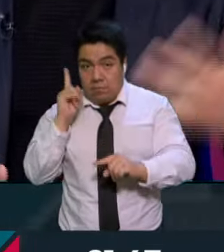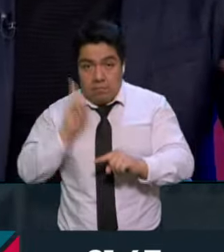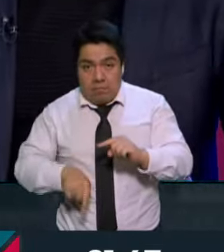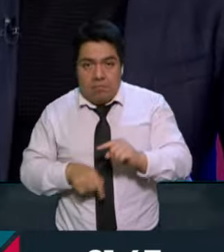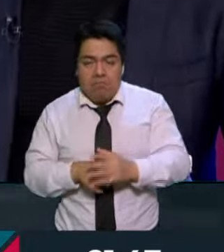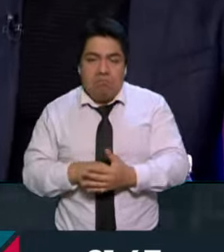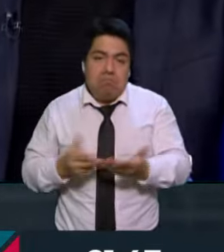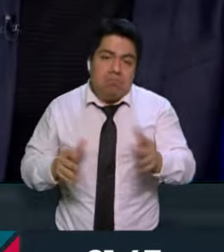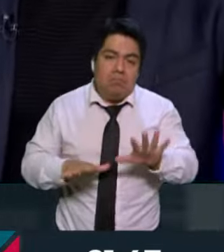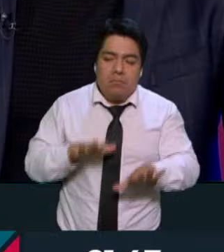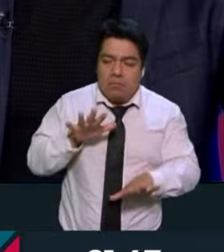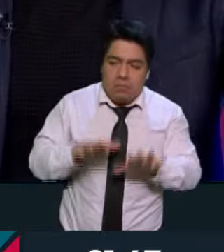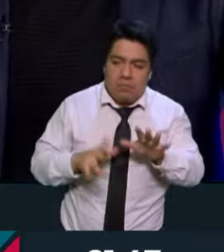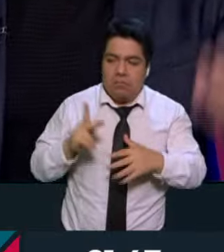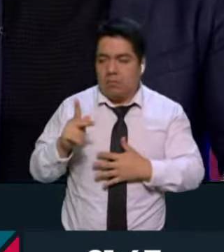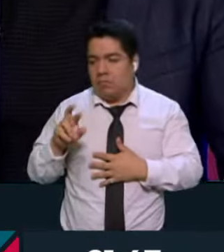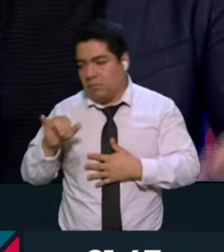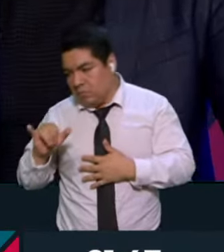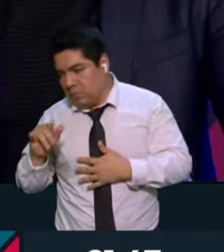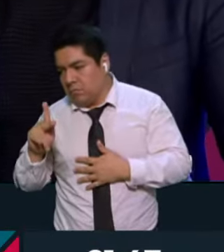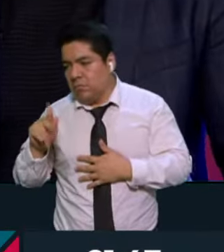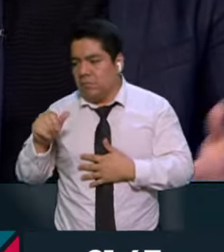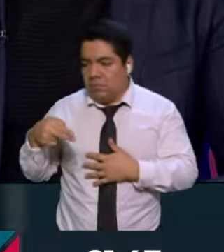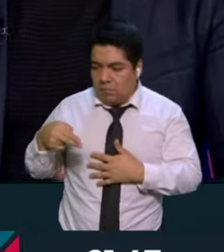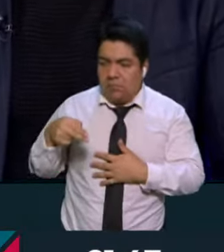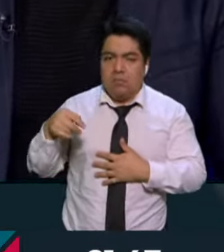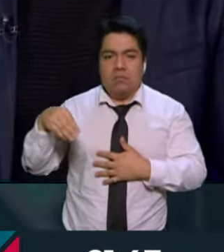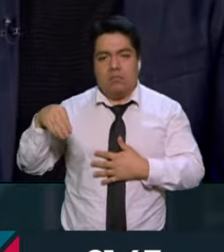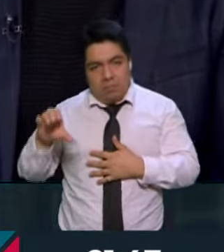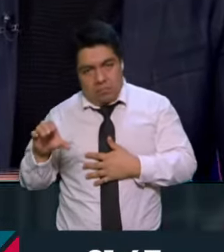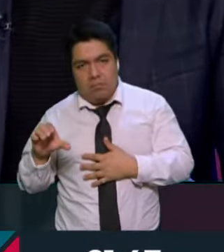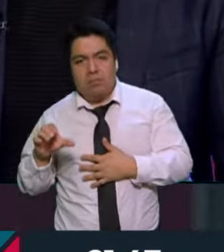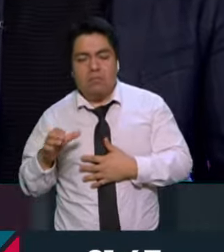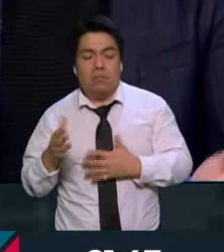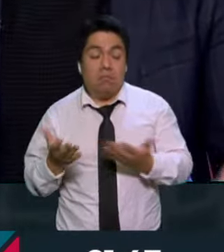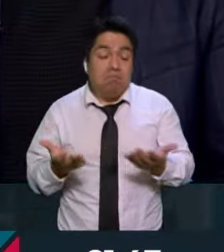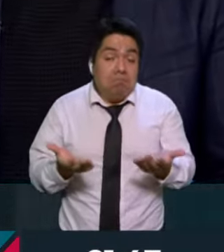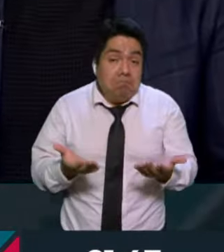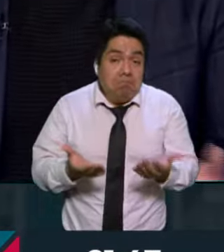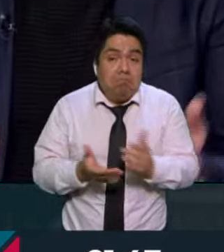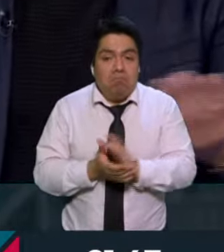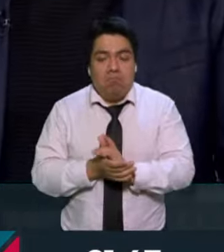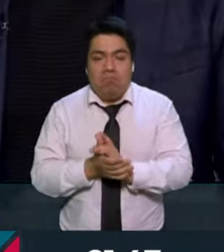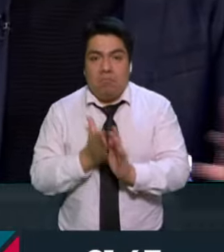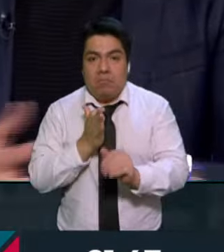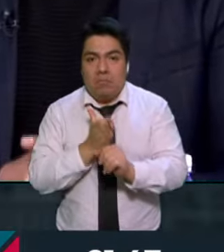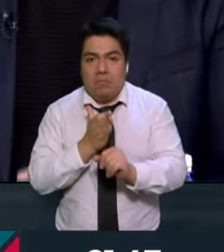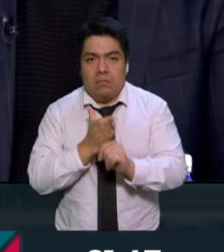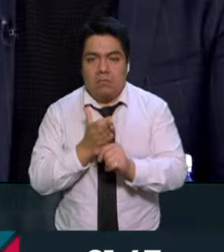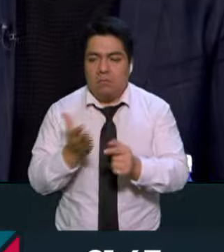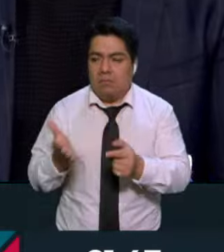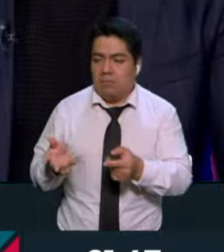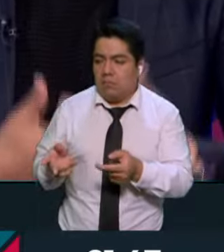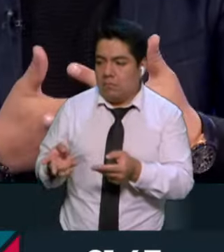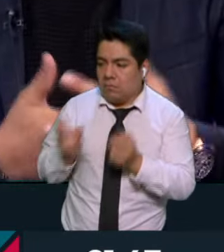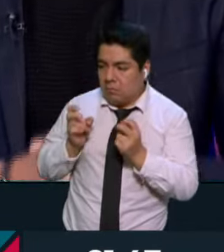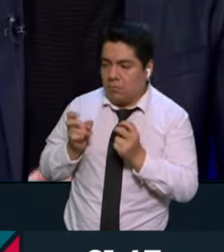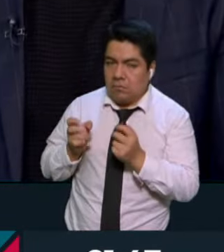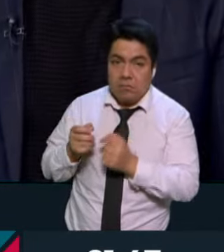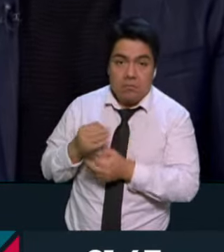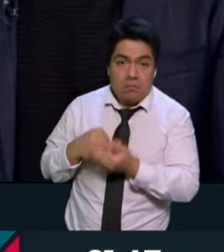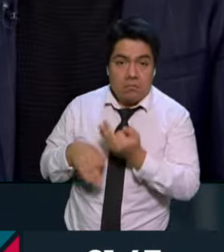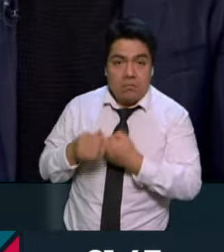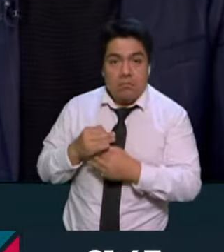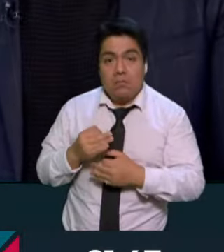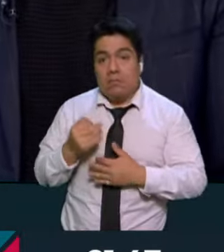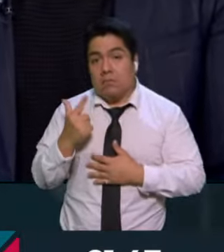algunos son del PRI, algunos son del PAN, del Movimiento Ciudadano y con esto, bueno, pues estarían haciendo un robo a la vista de todos,